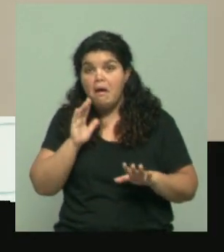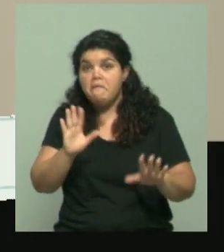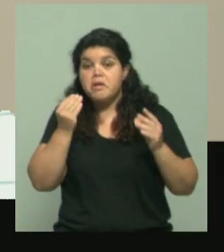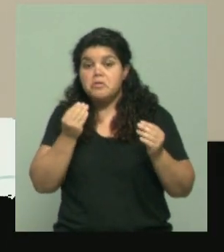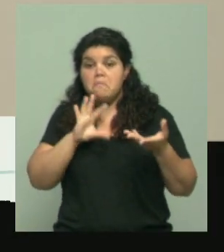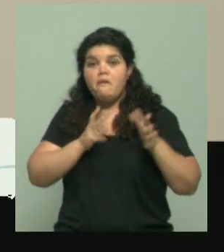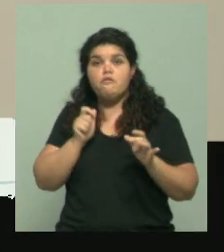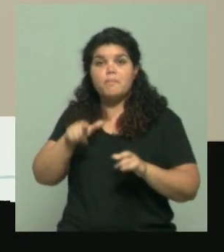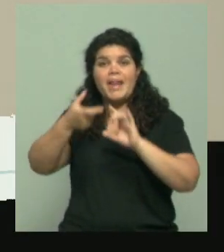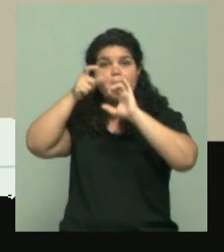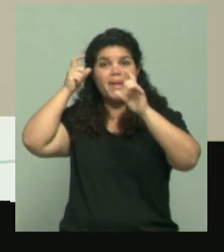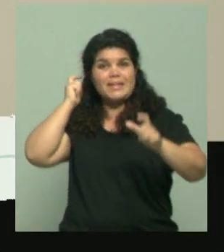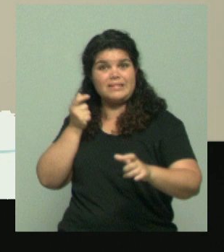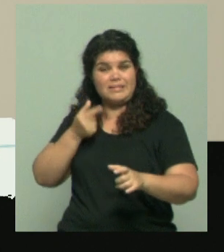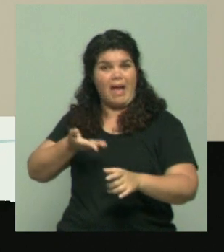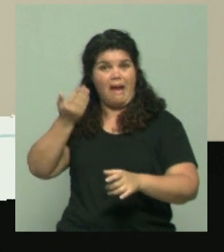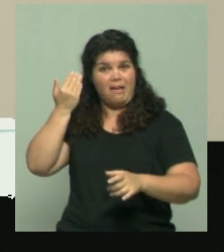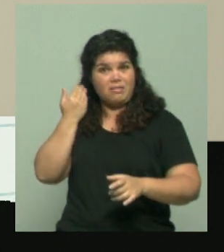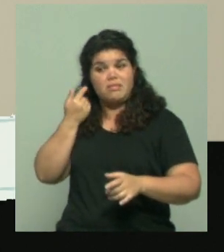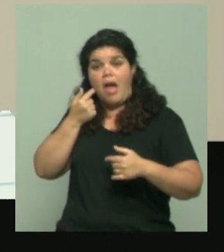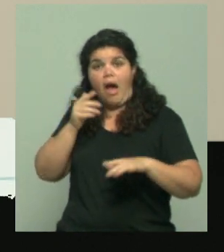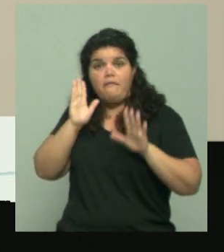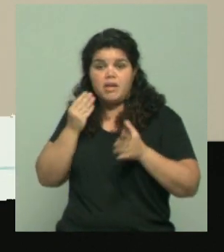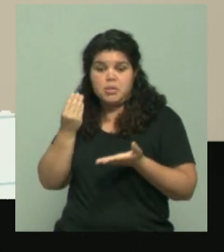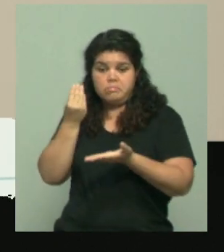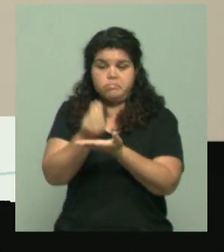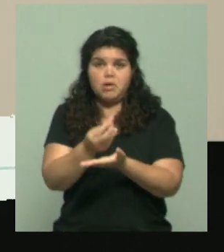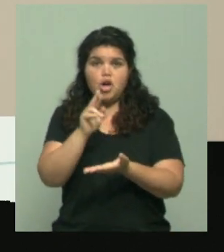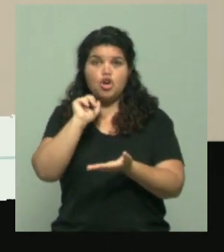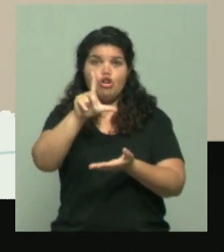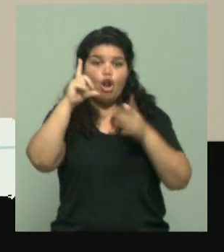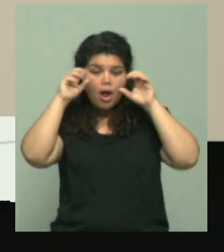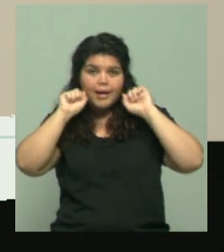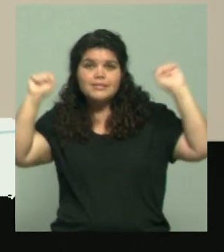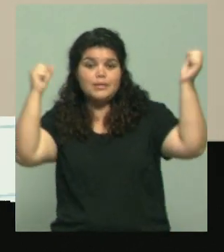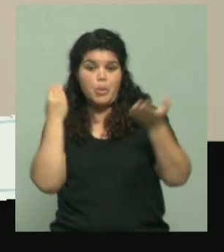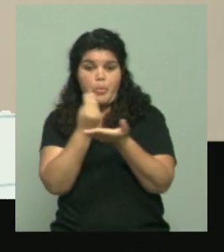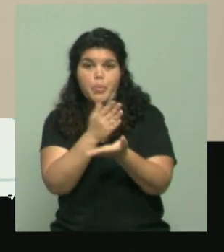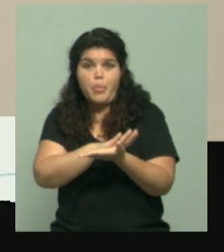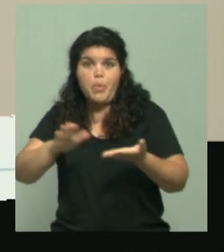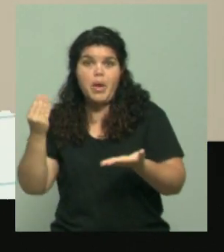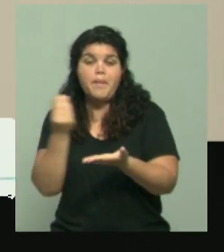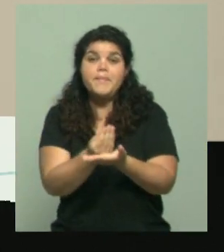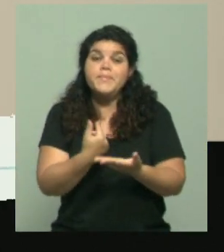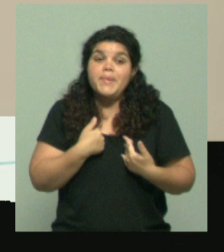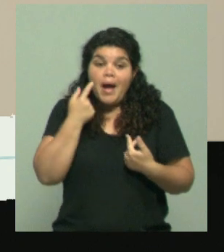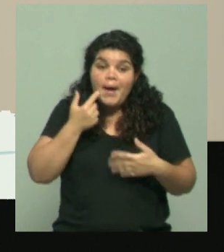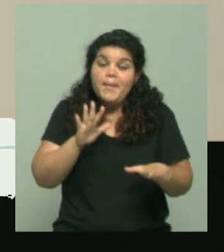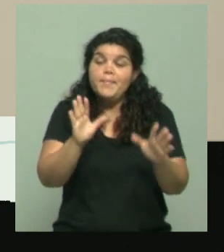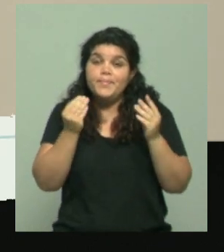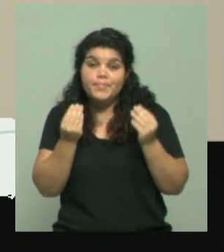mi punto de vista creo que el canciller debe ser de carrera, si bien estoy a favor de que hagan embajadores y cónsul políticos,